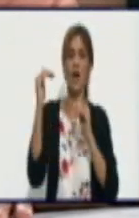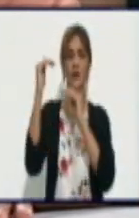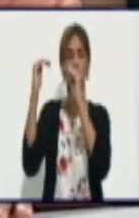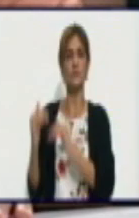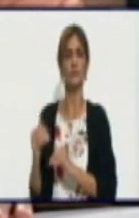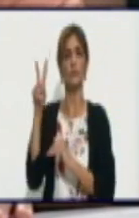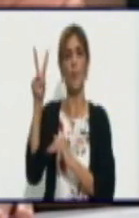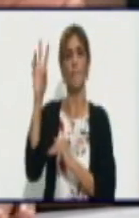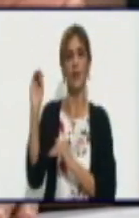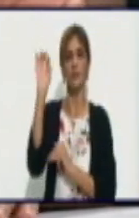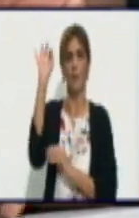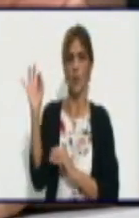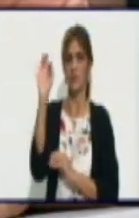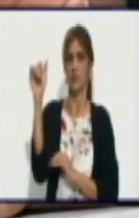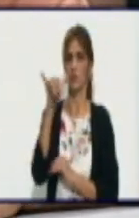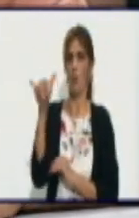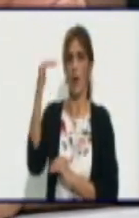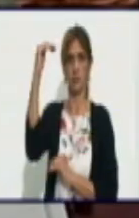20% también.